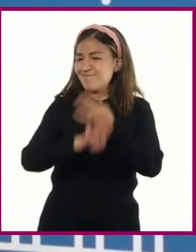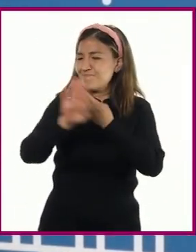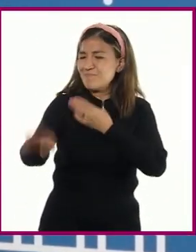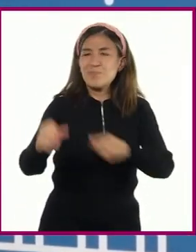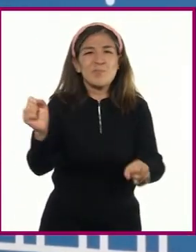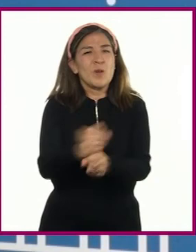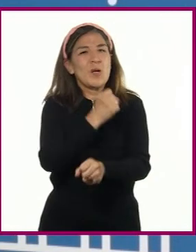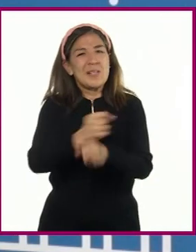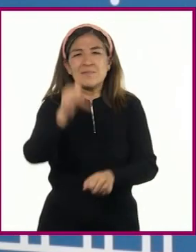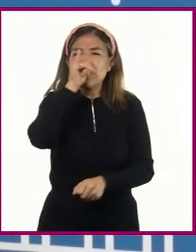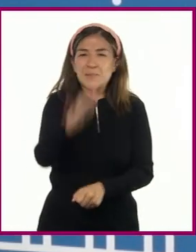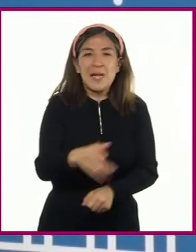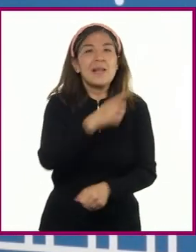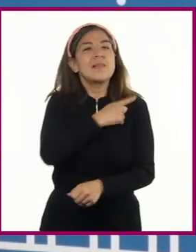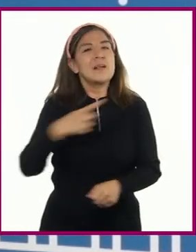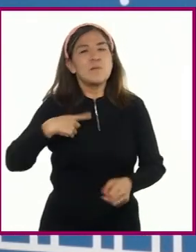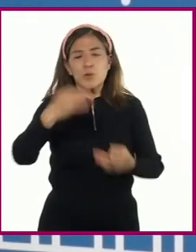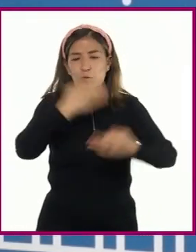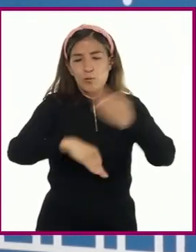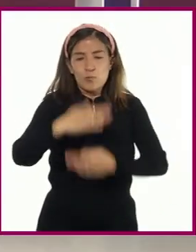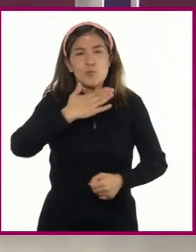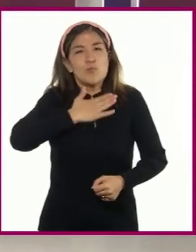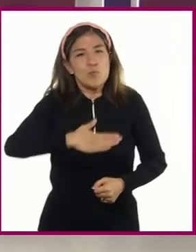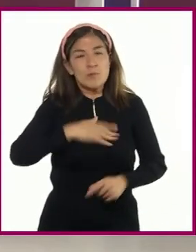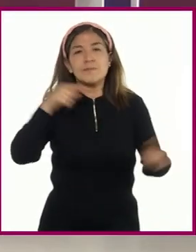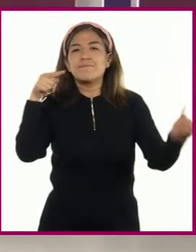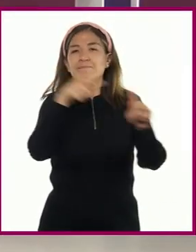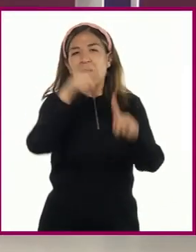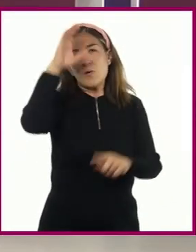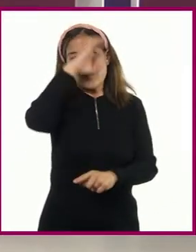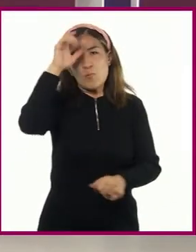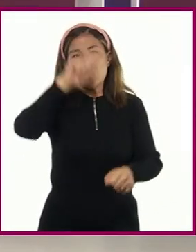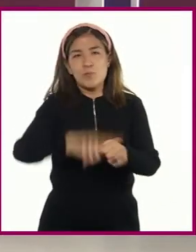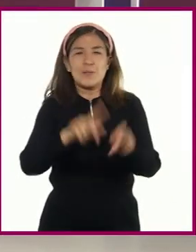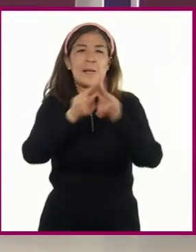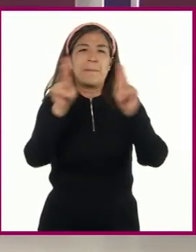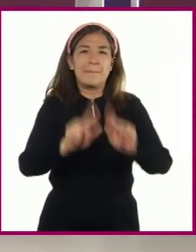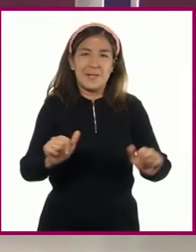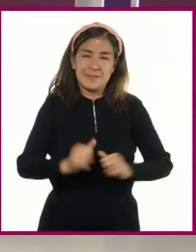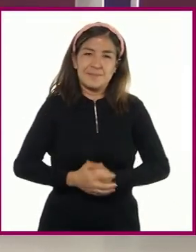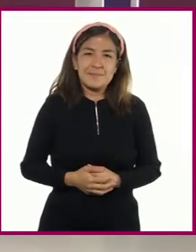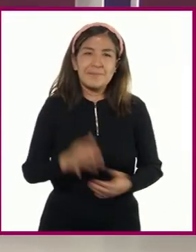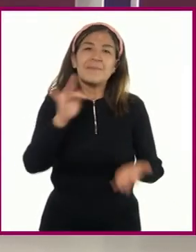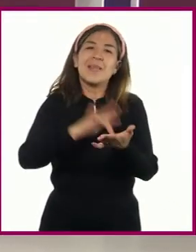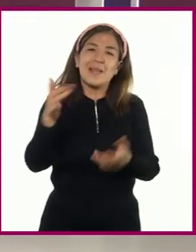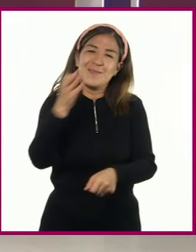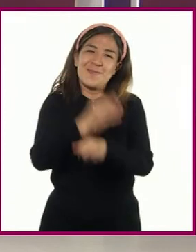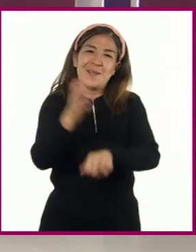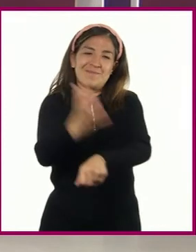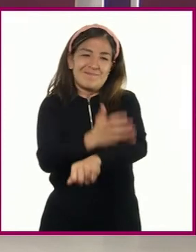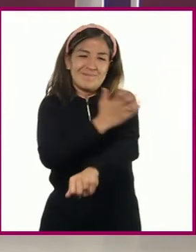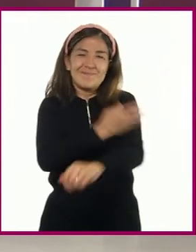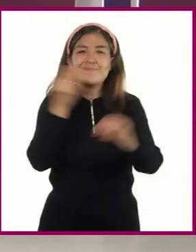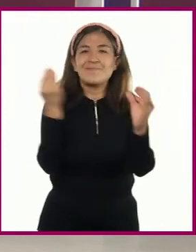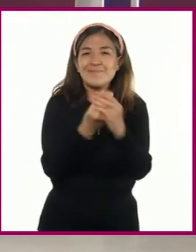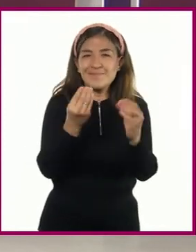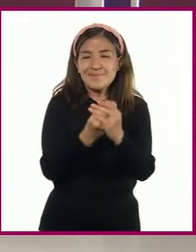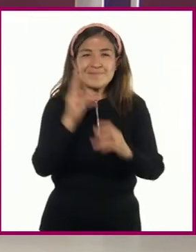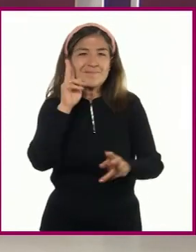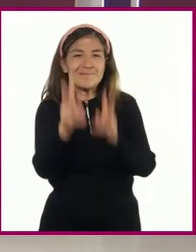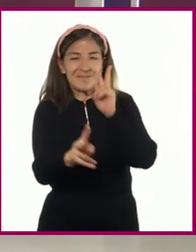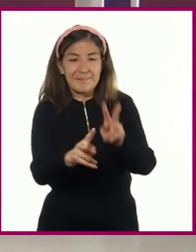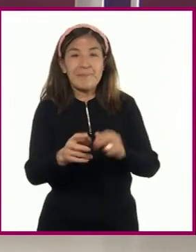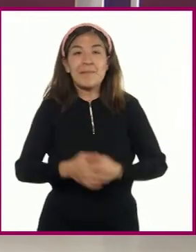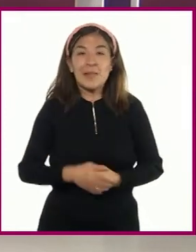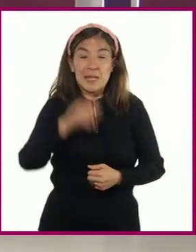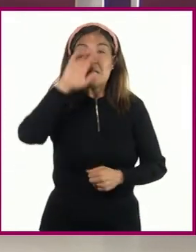justa y acorde con la cultura de paz. Gracias por acompañarnos en la sesión. Recuerden que cuando salgan